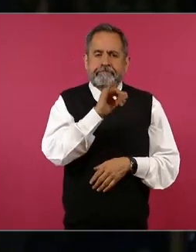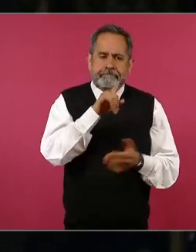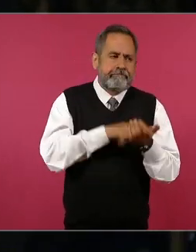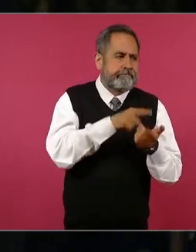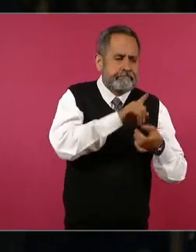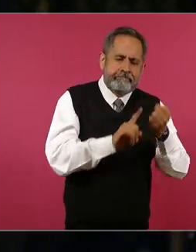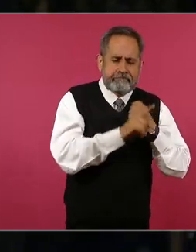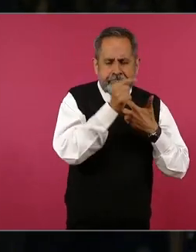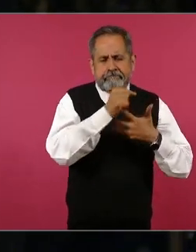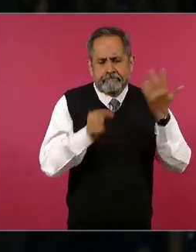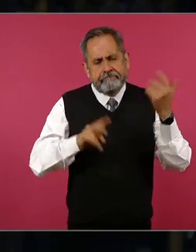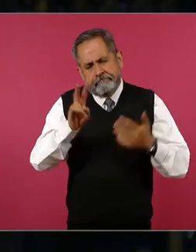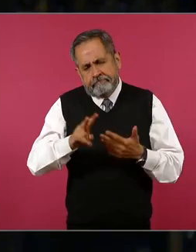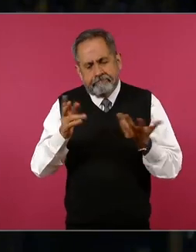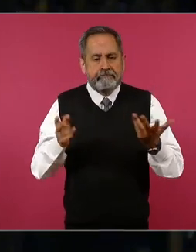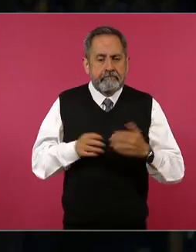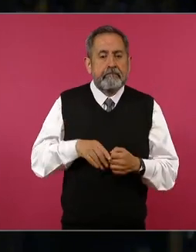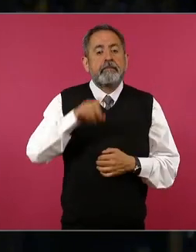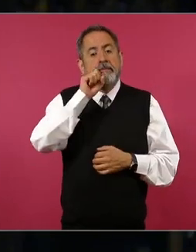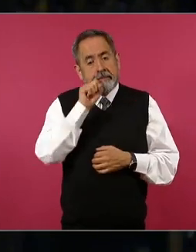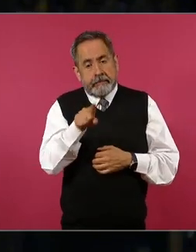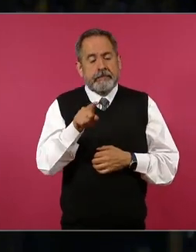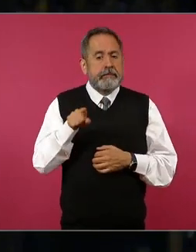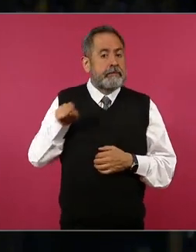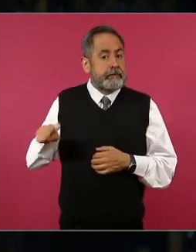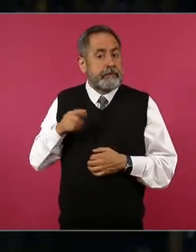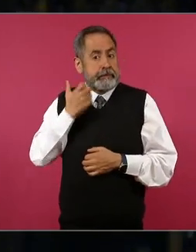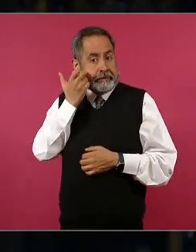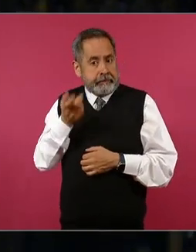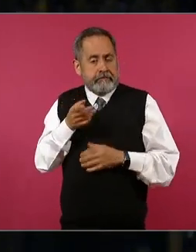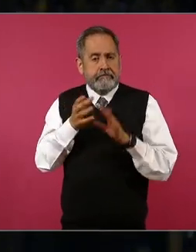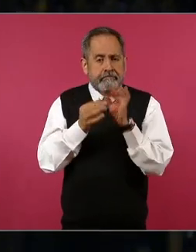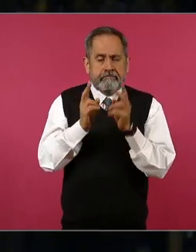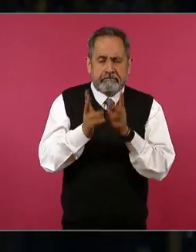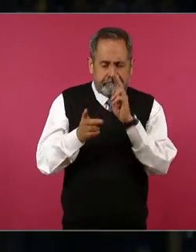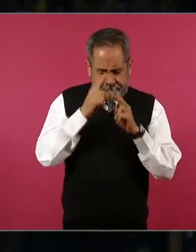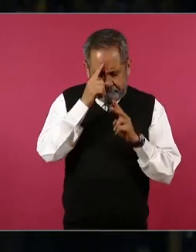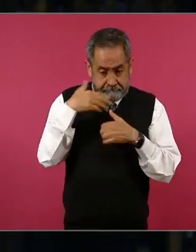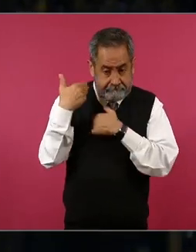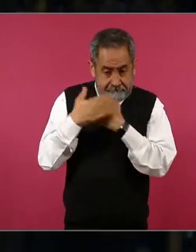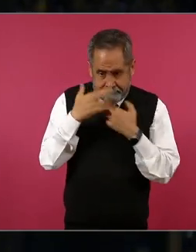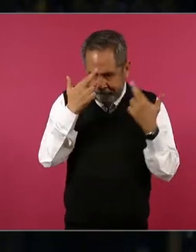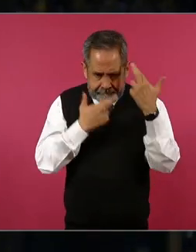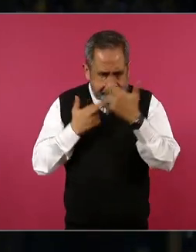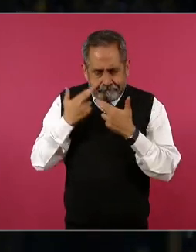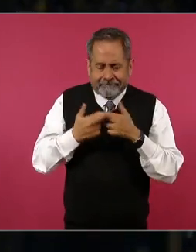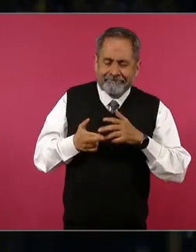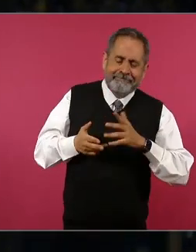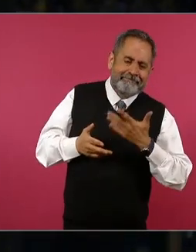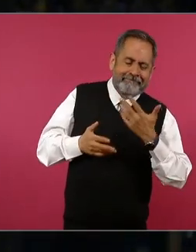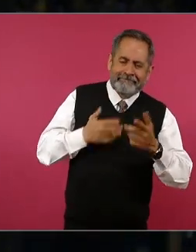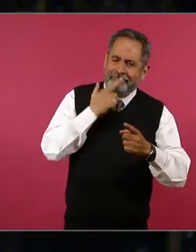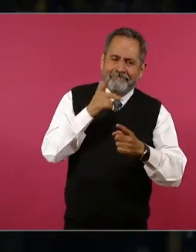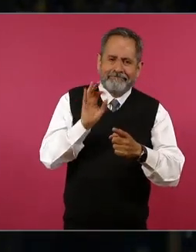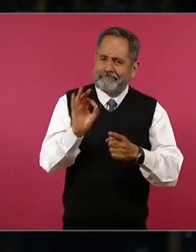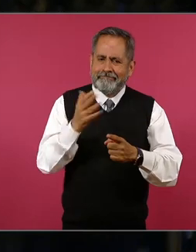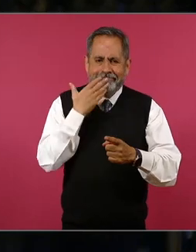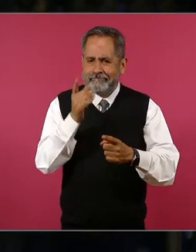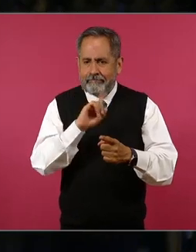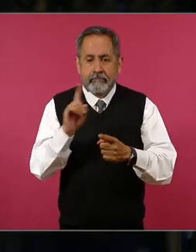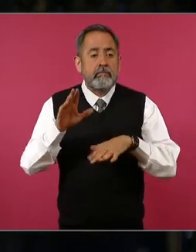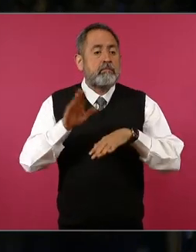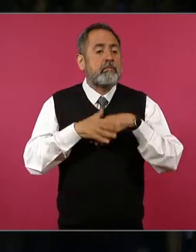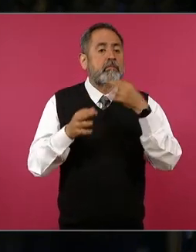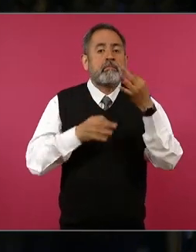de justicia. Y por otro lado, también ella señala que el método de elección que se propone no necesariamente es el mejor, porque se